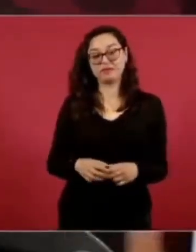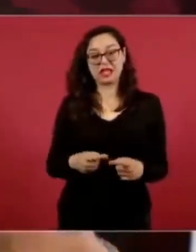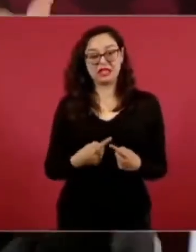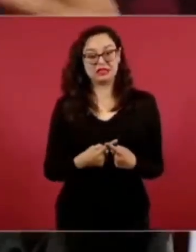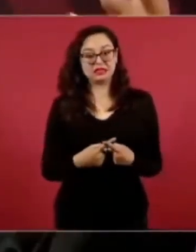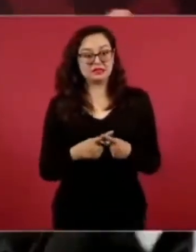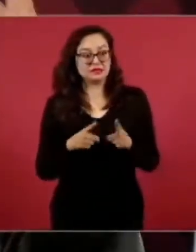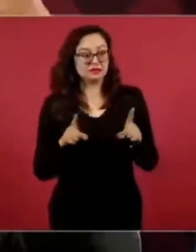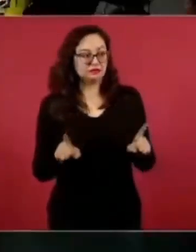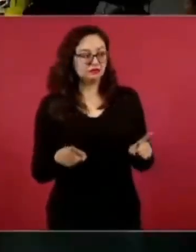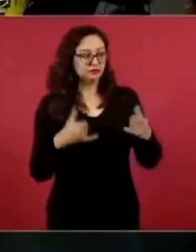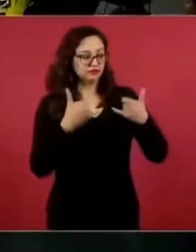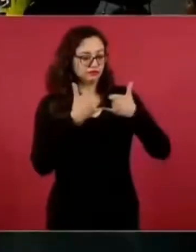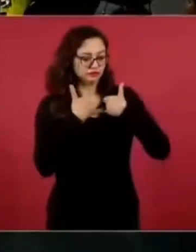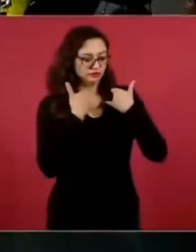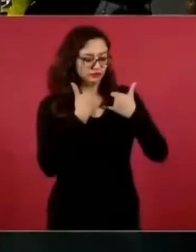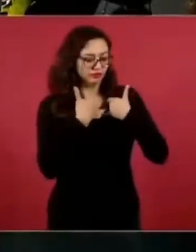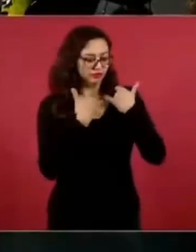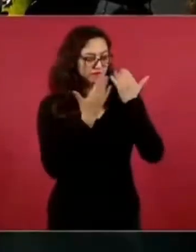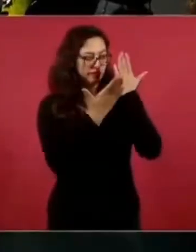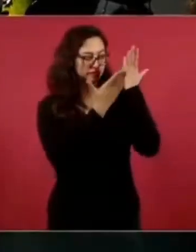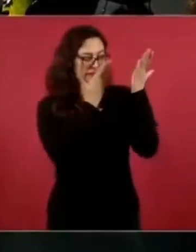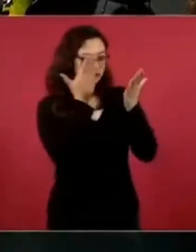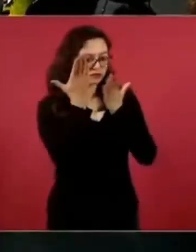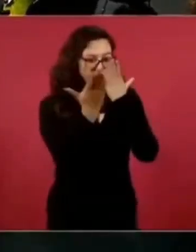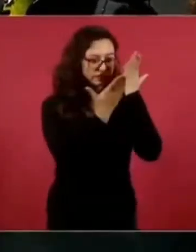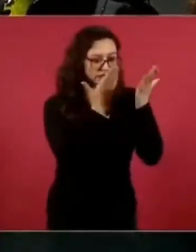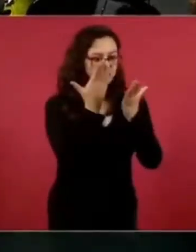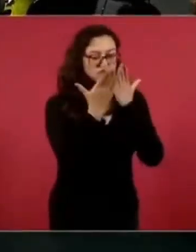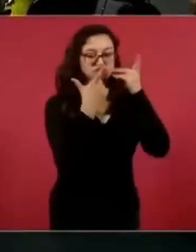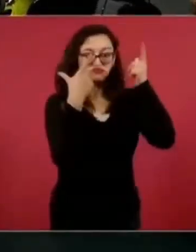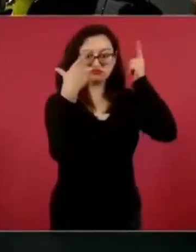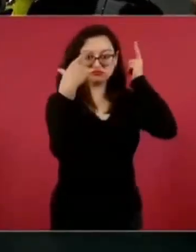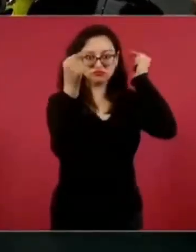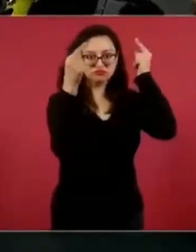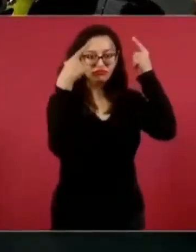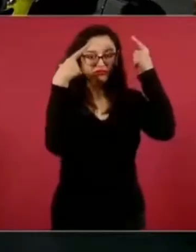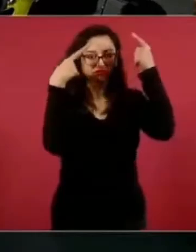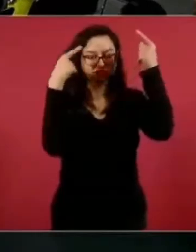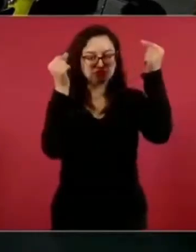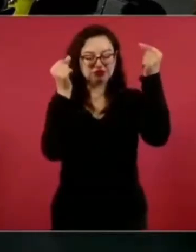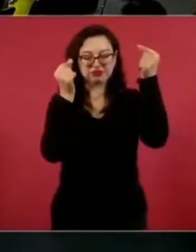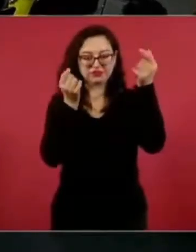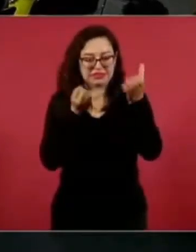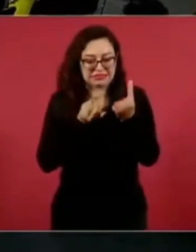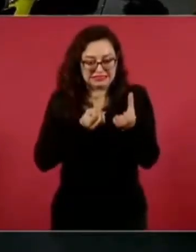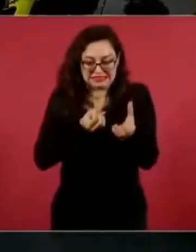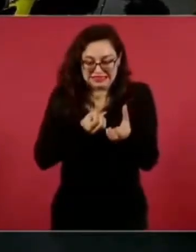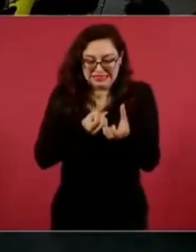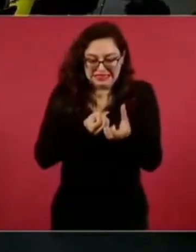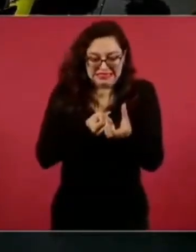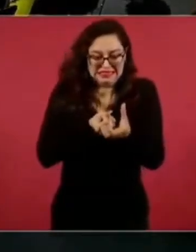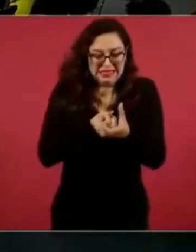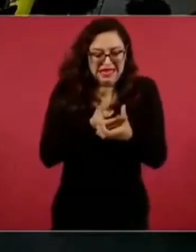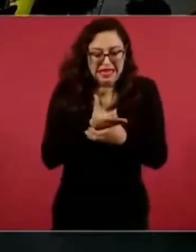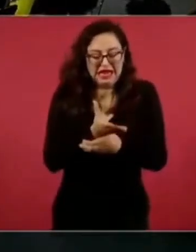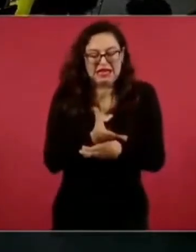saliendo ilusionado, un idealista del derecho,